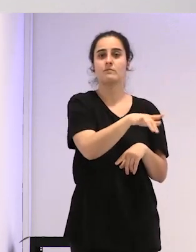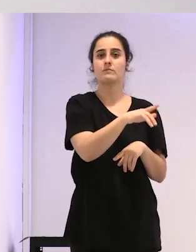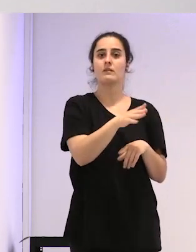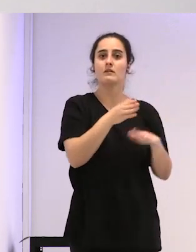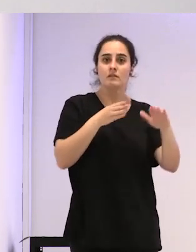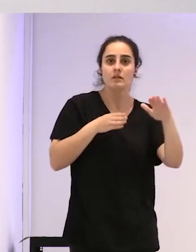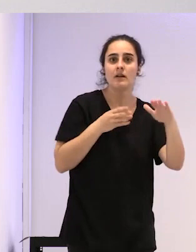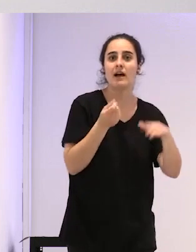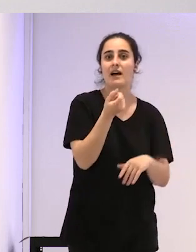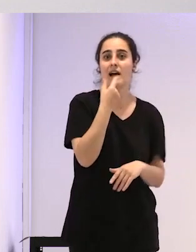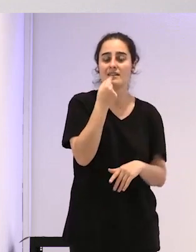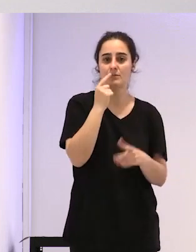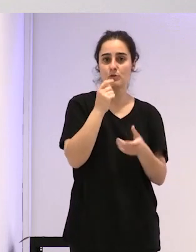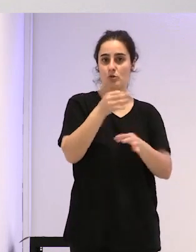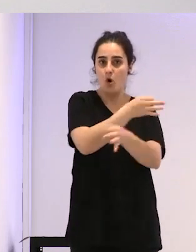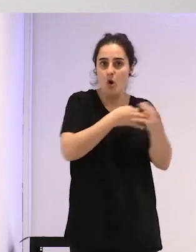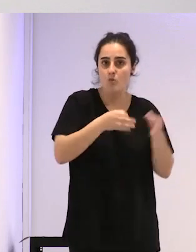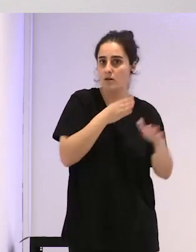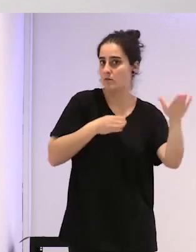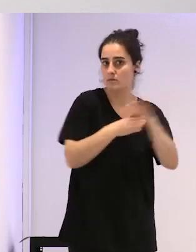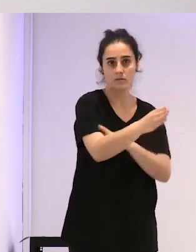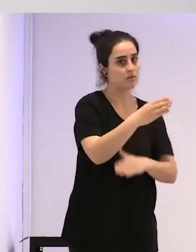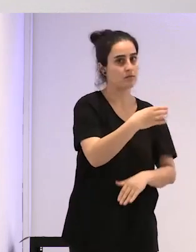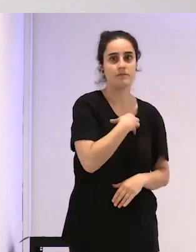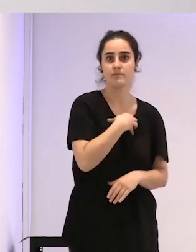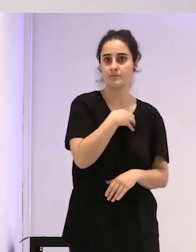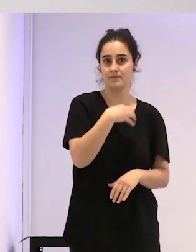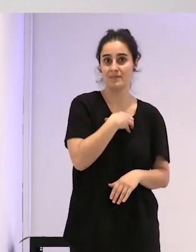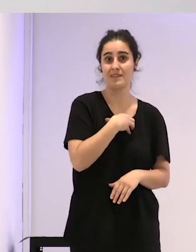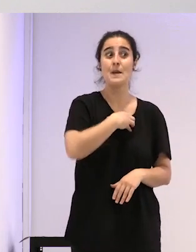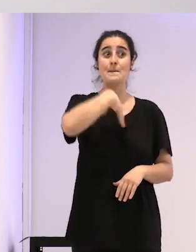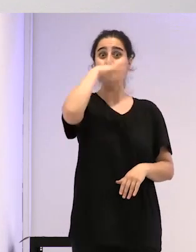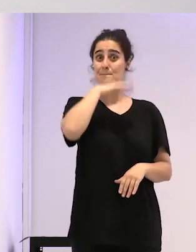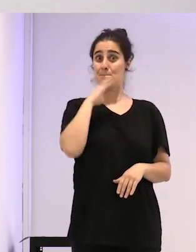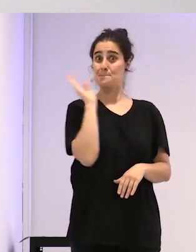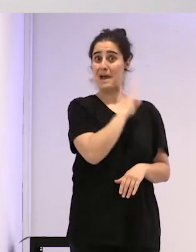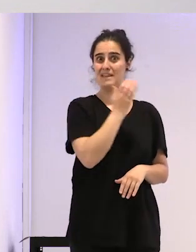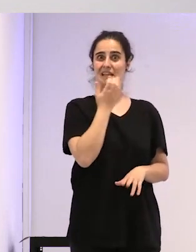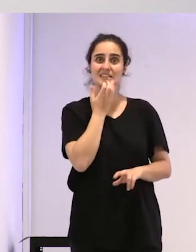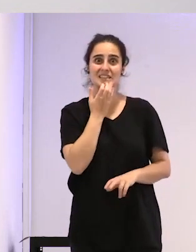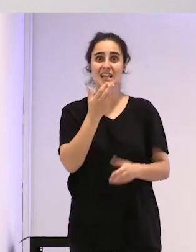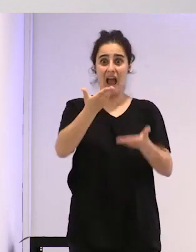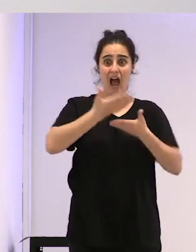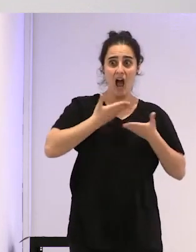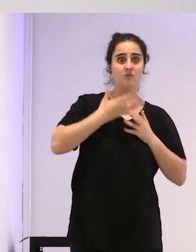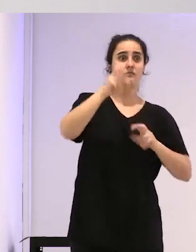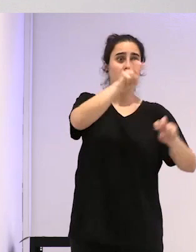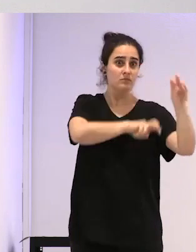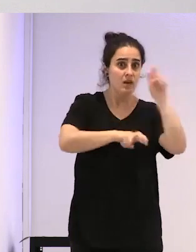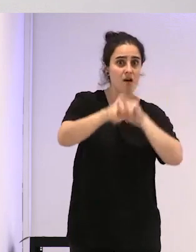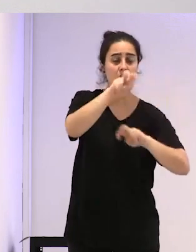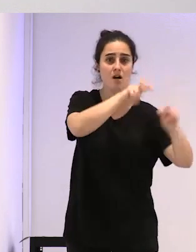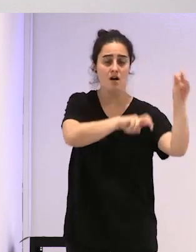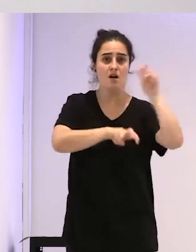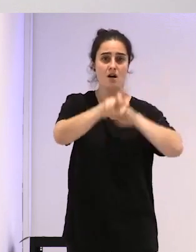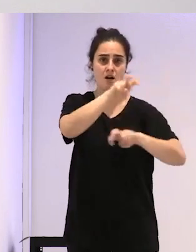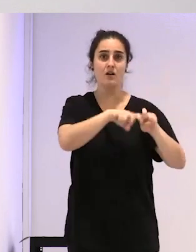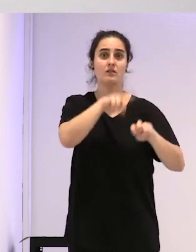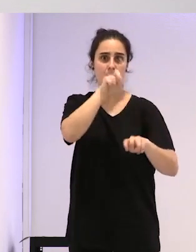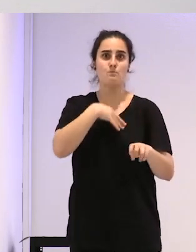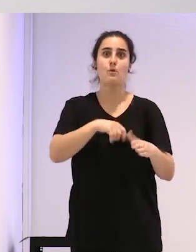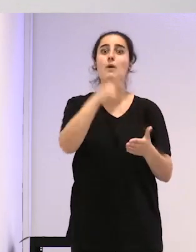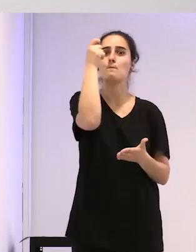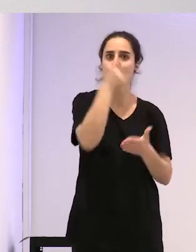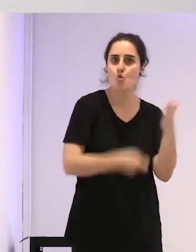tratamientos hormonales, los padres que busquen ayuda pueden ser también, pueden tener alguna